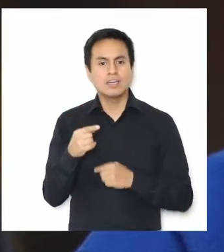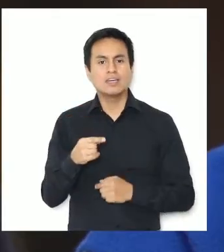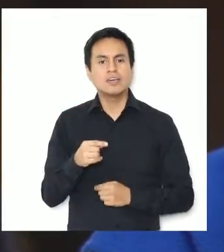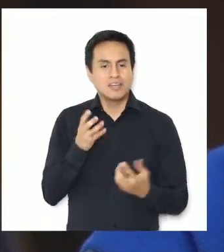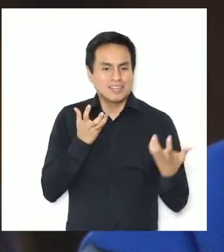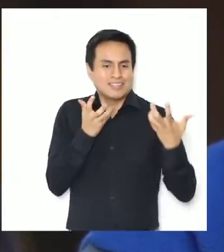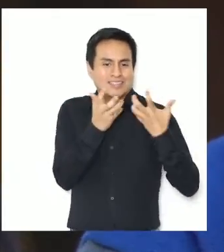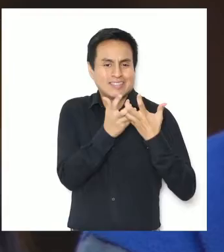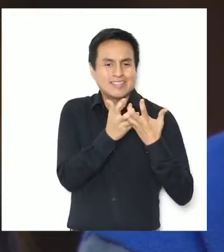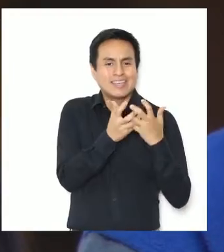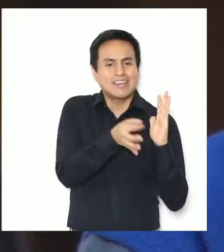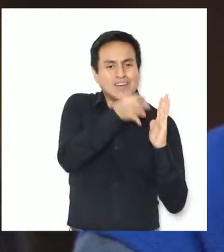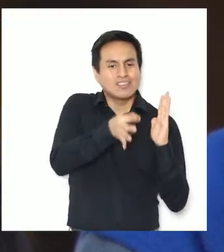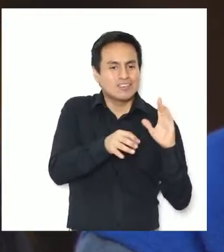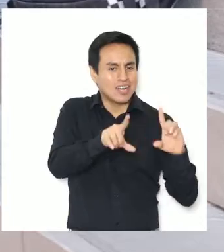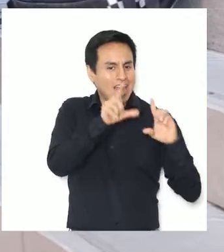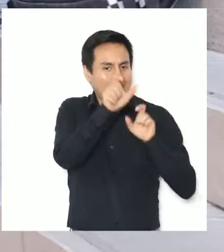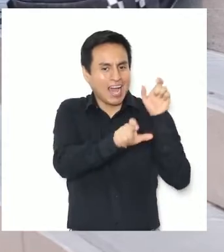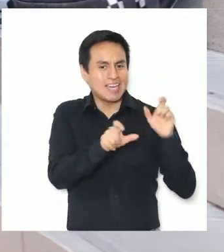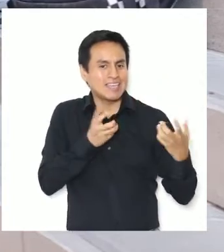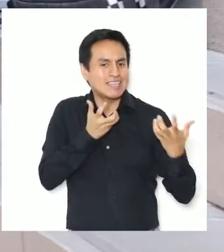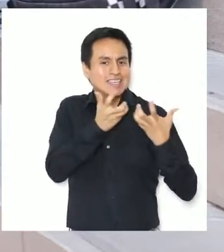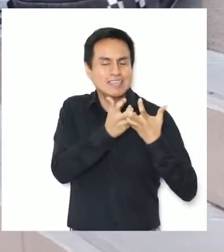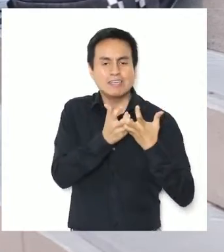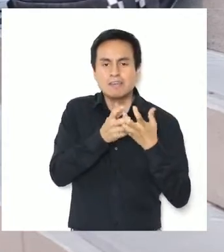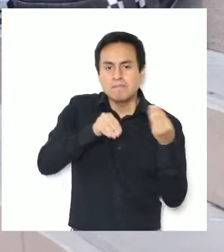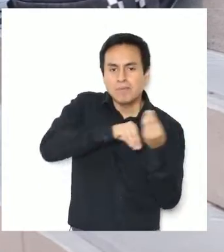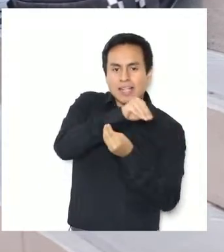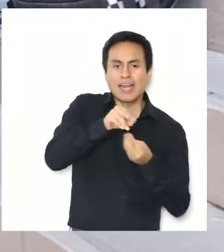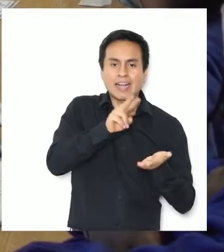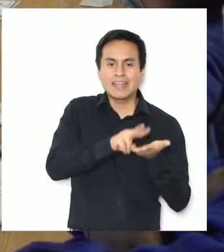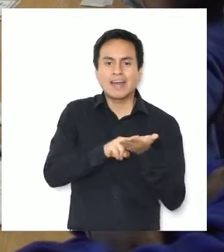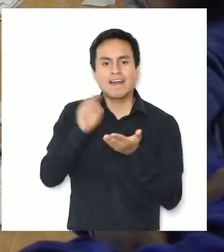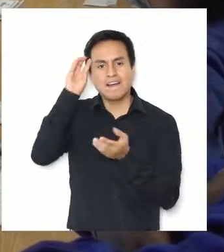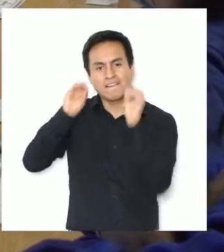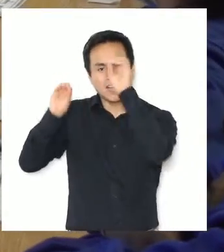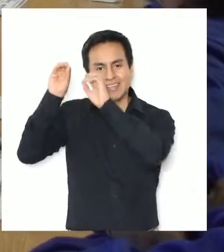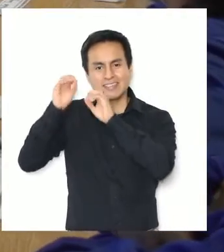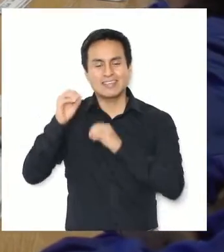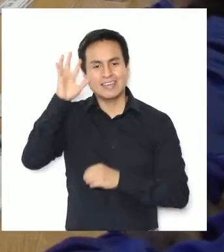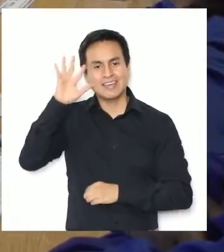hora sí se puede identificar con los personajes. Y era una mezcla de la realidad con la fantasía.